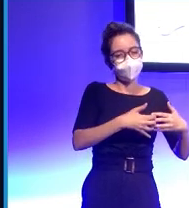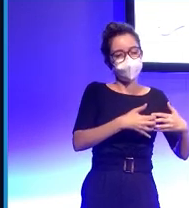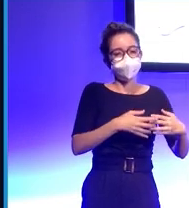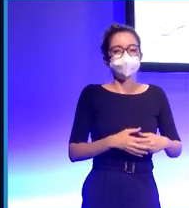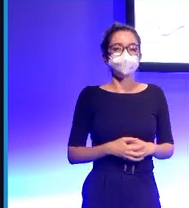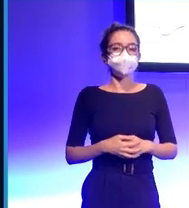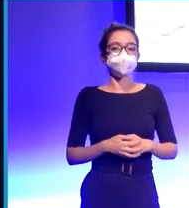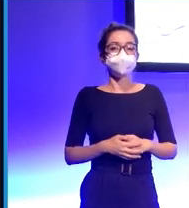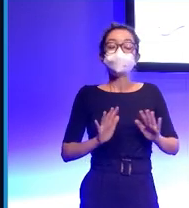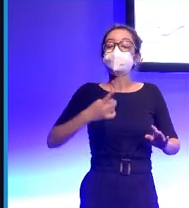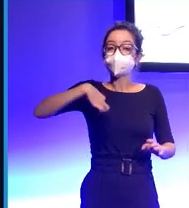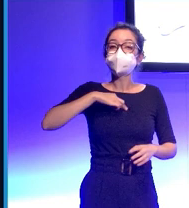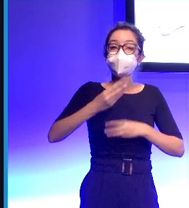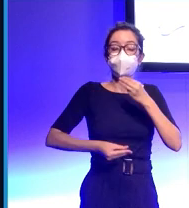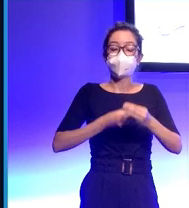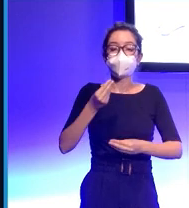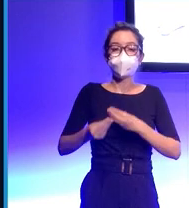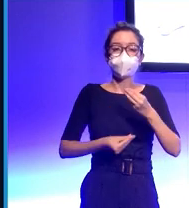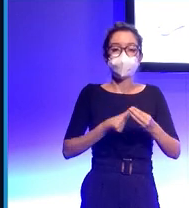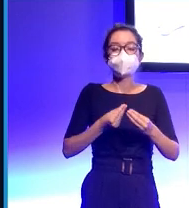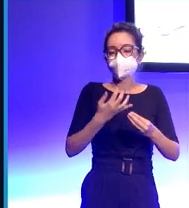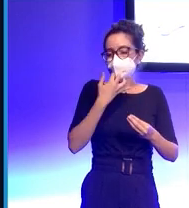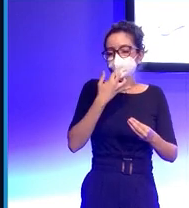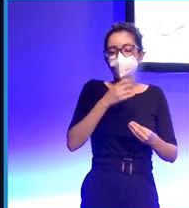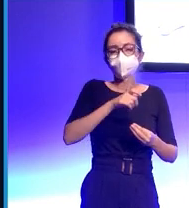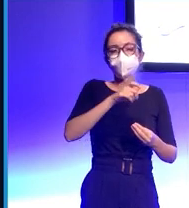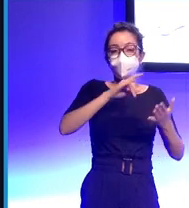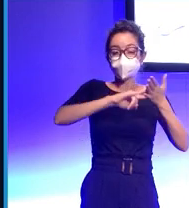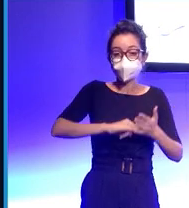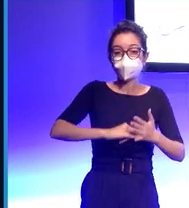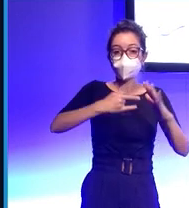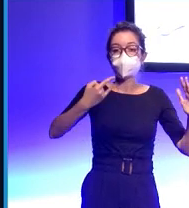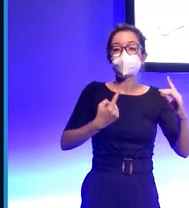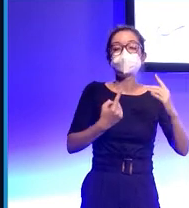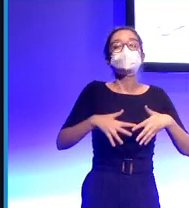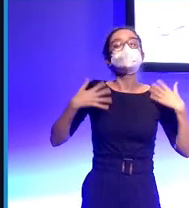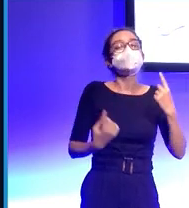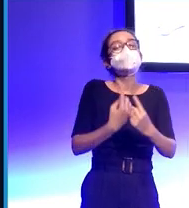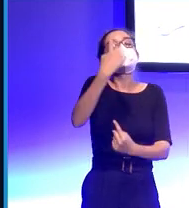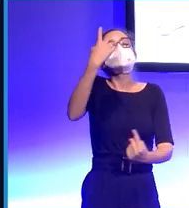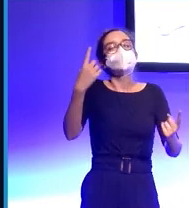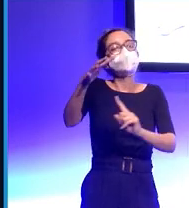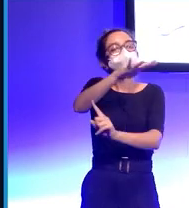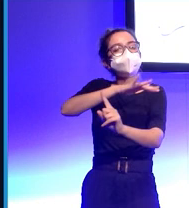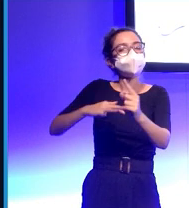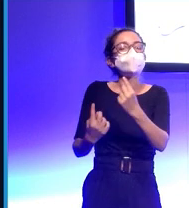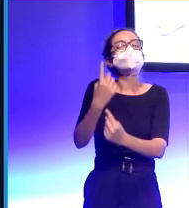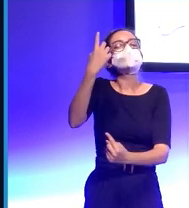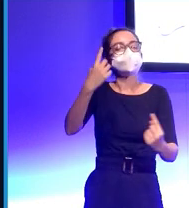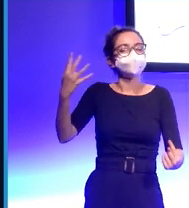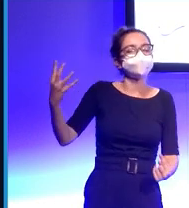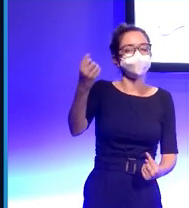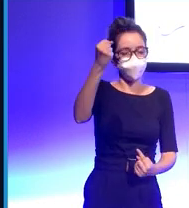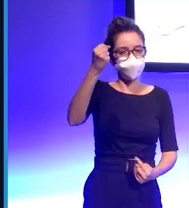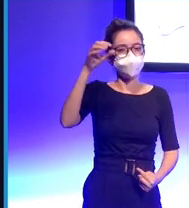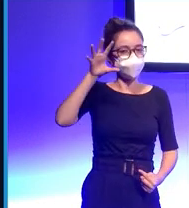actualmente es desarrollar algunas tecnologías que pueden percibir algunas emociones en algunos contextos concretos y esto ya lo estamos